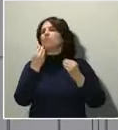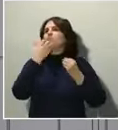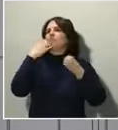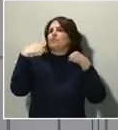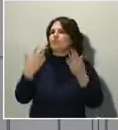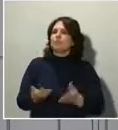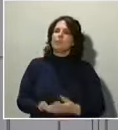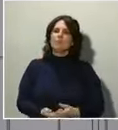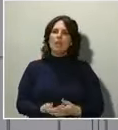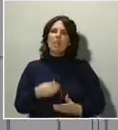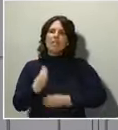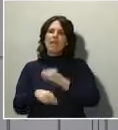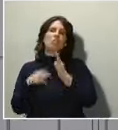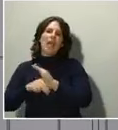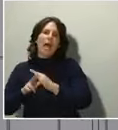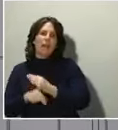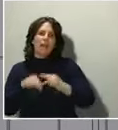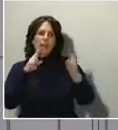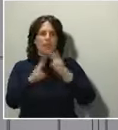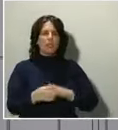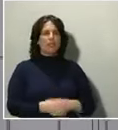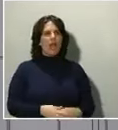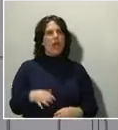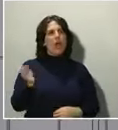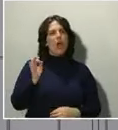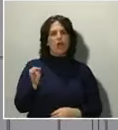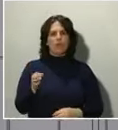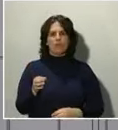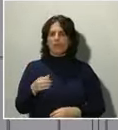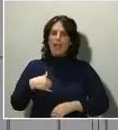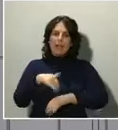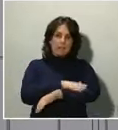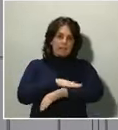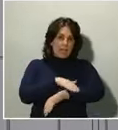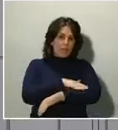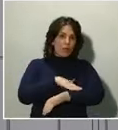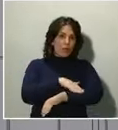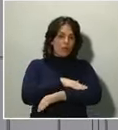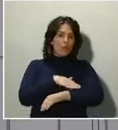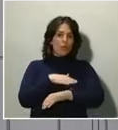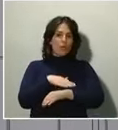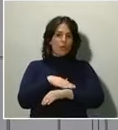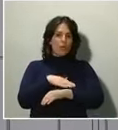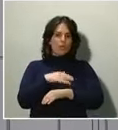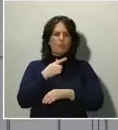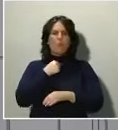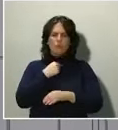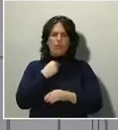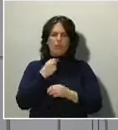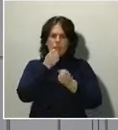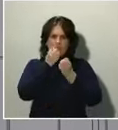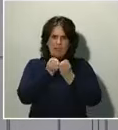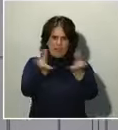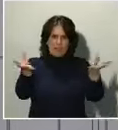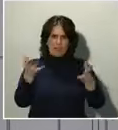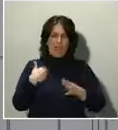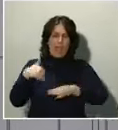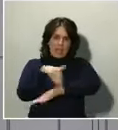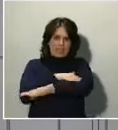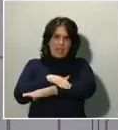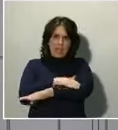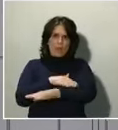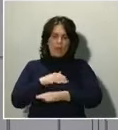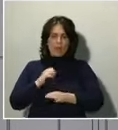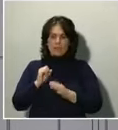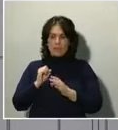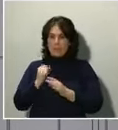actuado antes, entonces, Estado ha actuado. El Estado, y esta es la pedagogía que a me gustaría hacer, ha actuado desde el primer minuto, porque